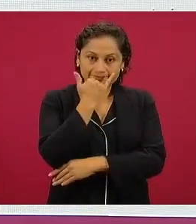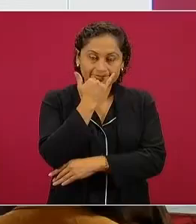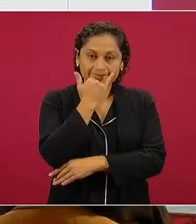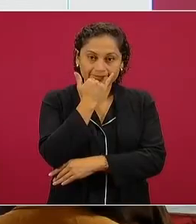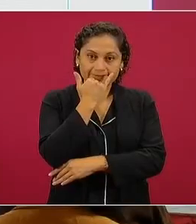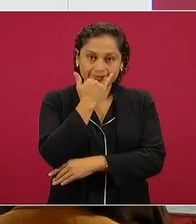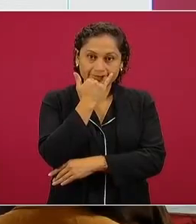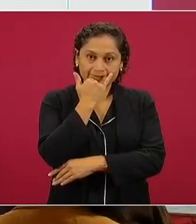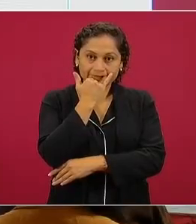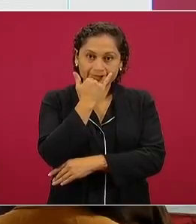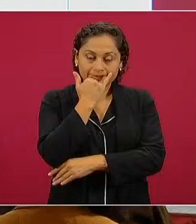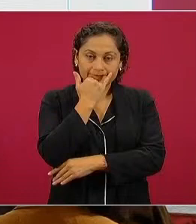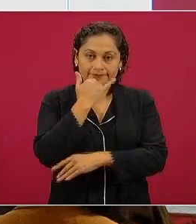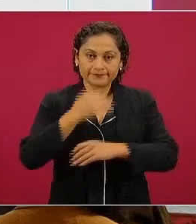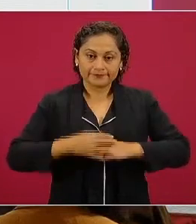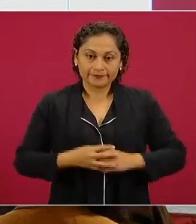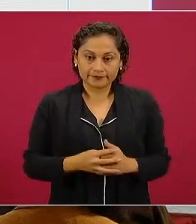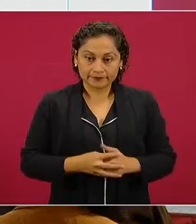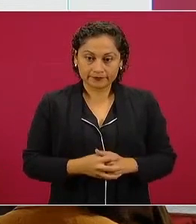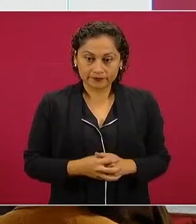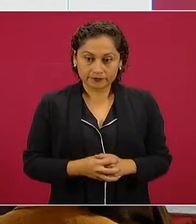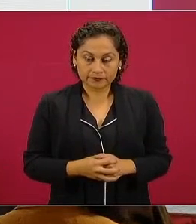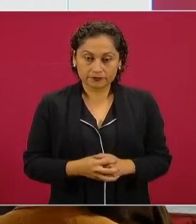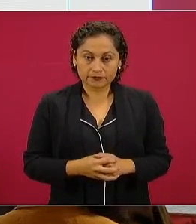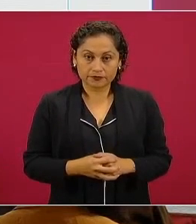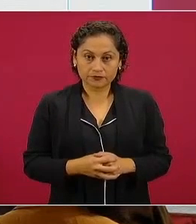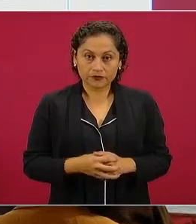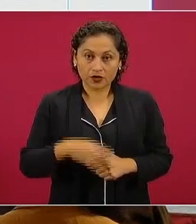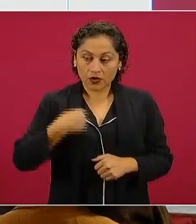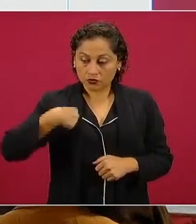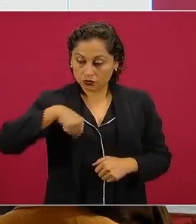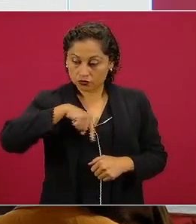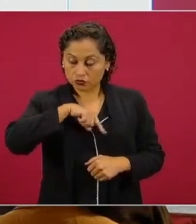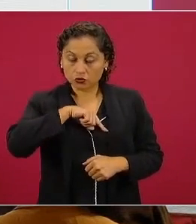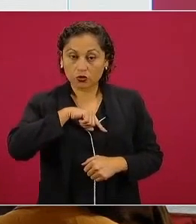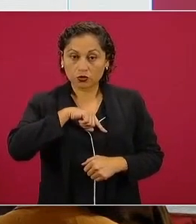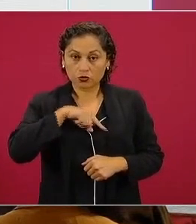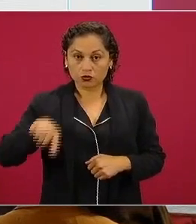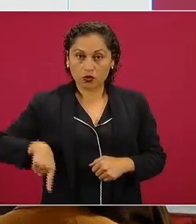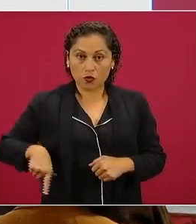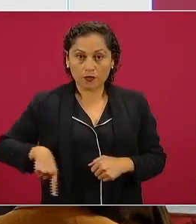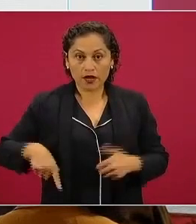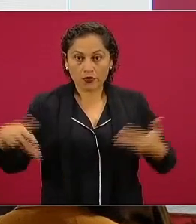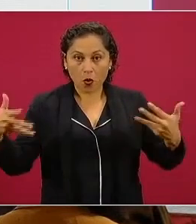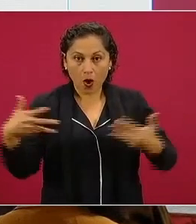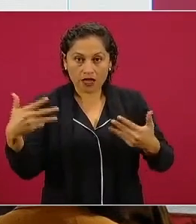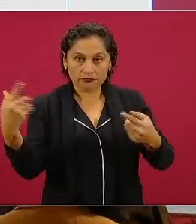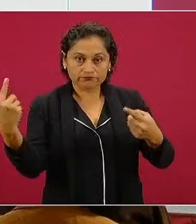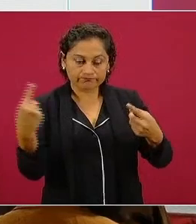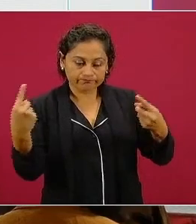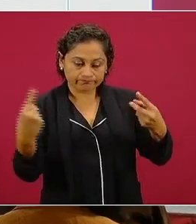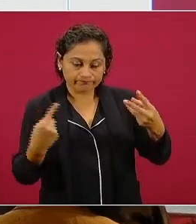por todo lo que se está haciendo a quienes se sienten afectados.